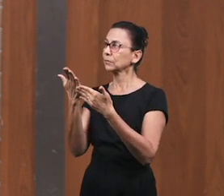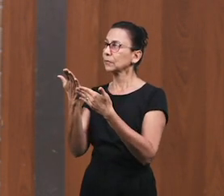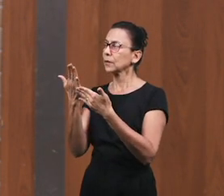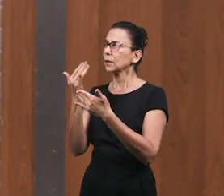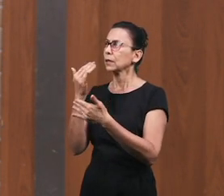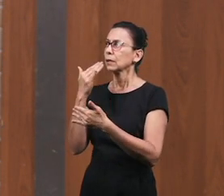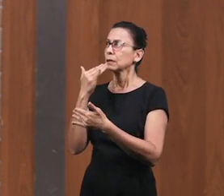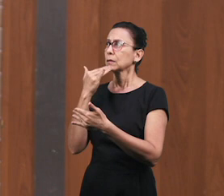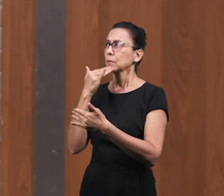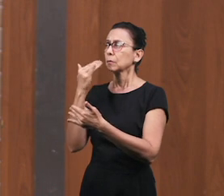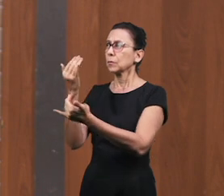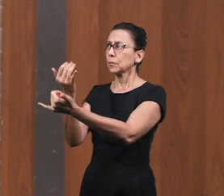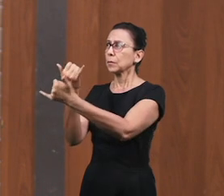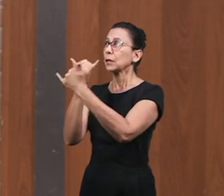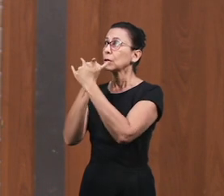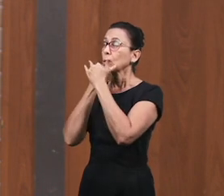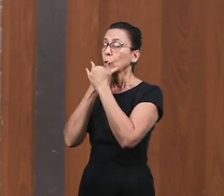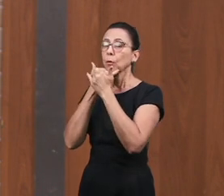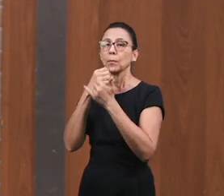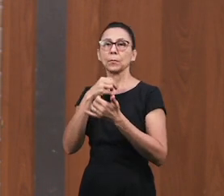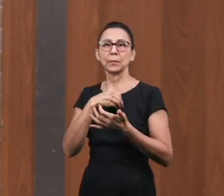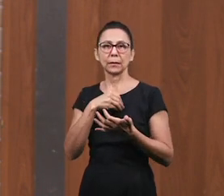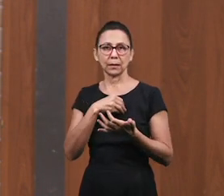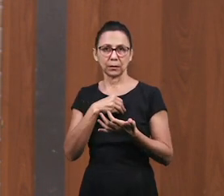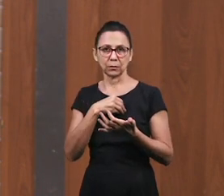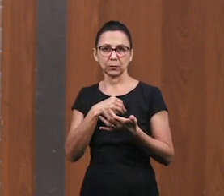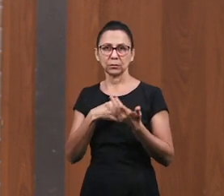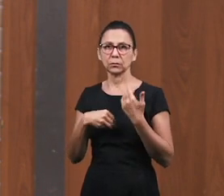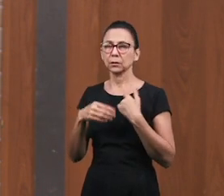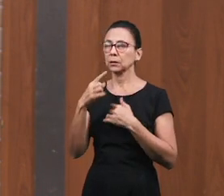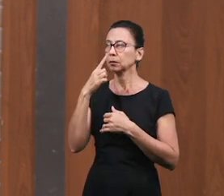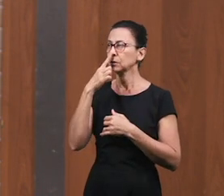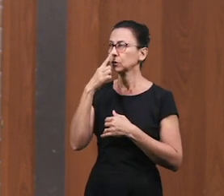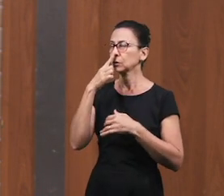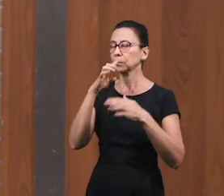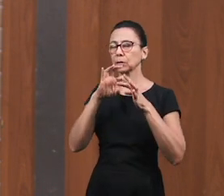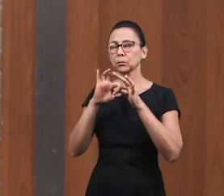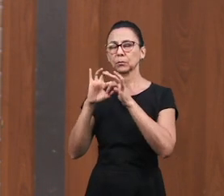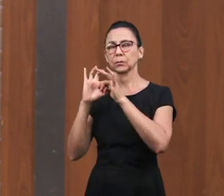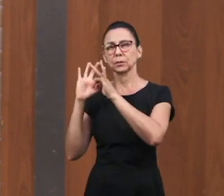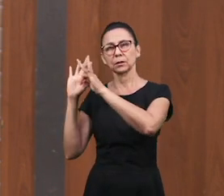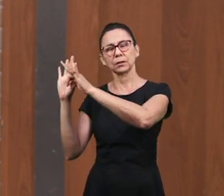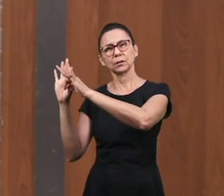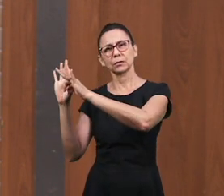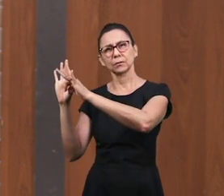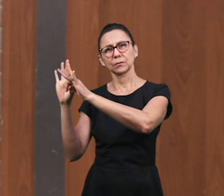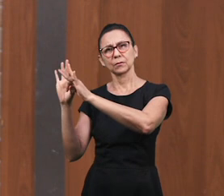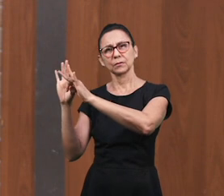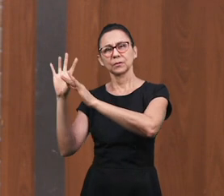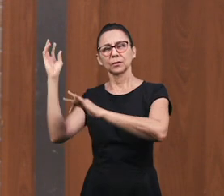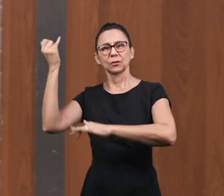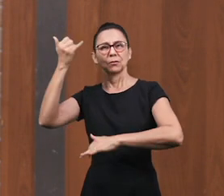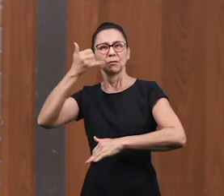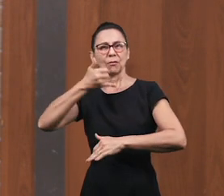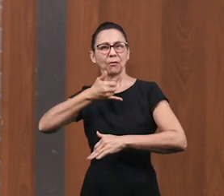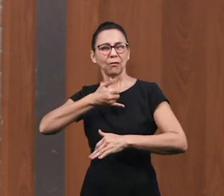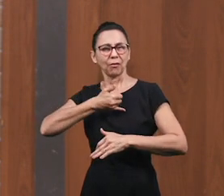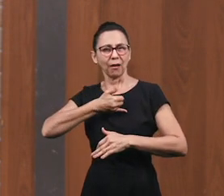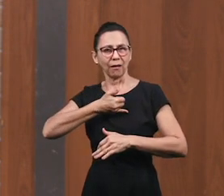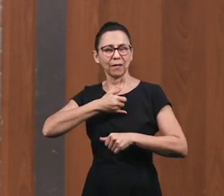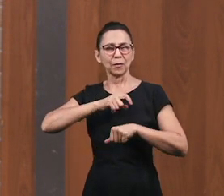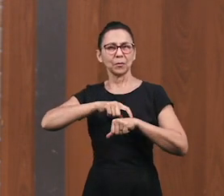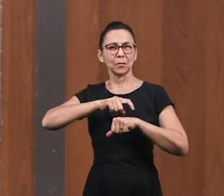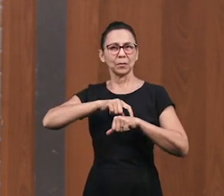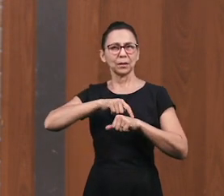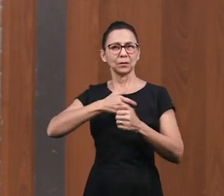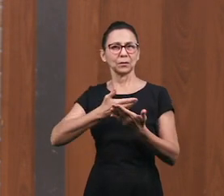nuestros pecados, Señor, una íntima comunión contigo. Habla a nuestros corazones por